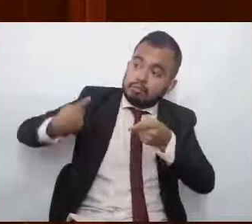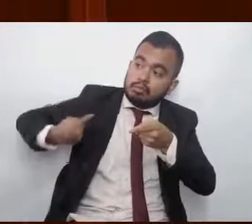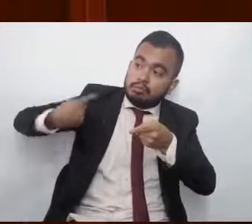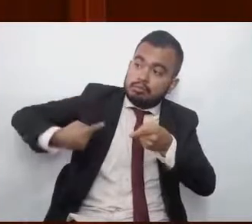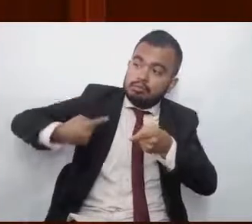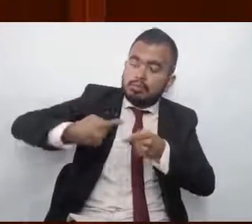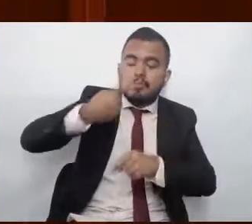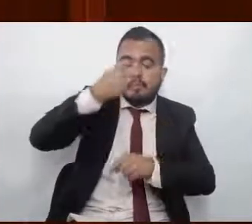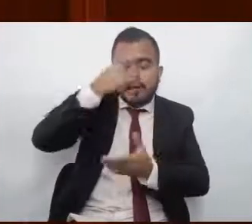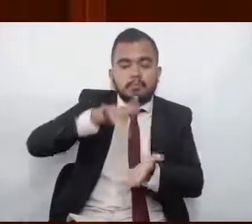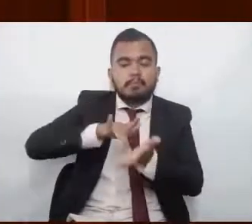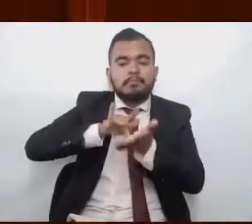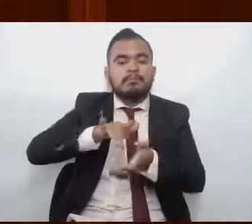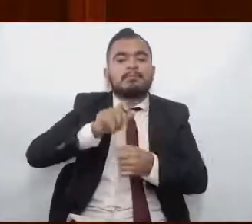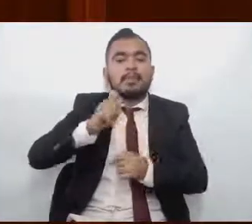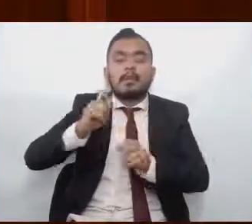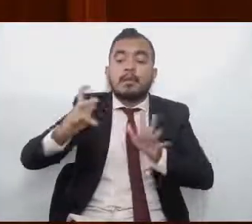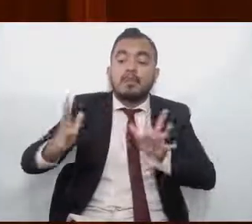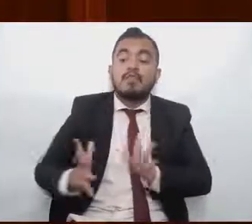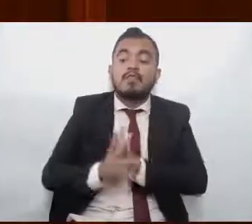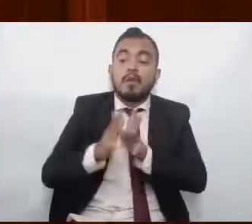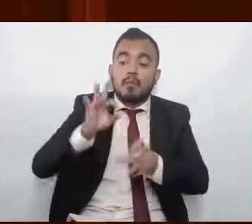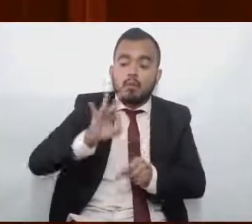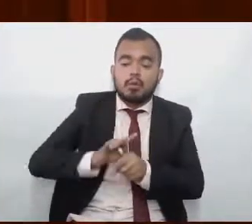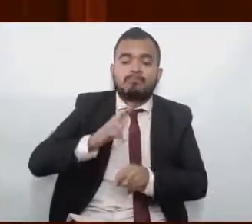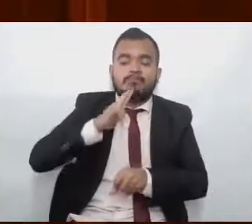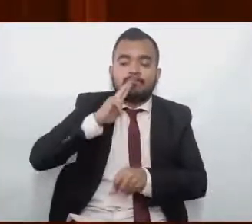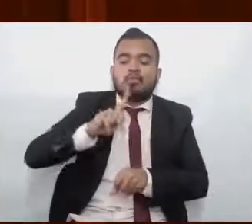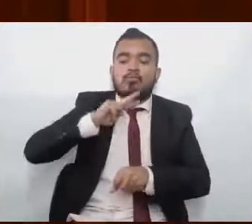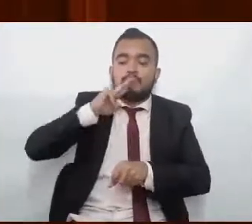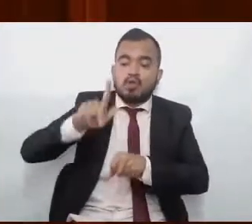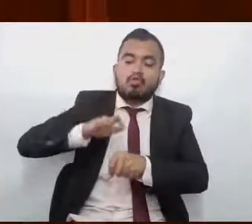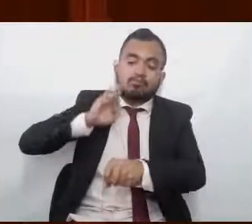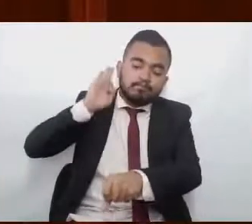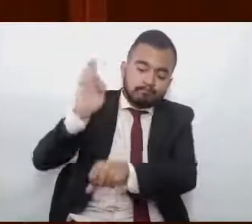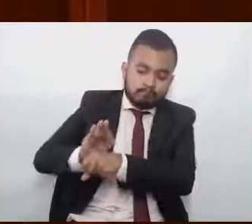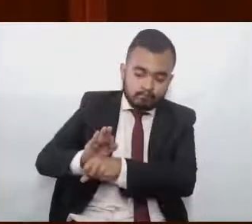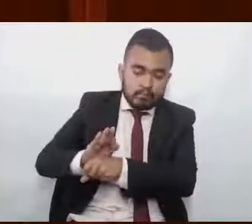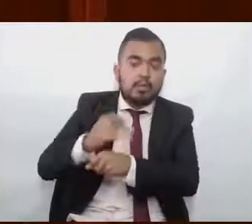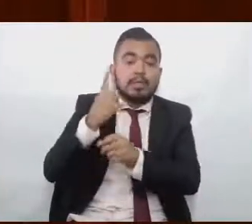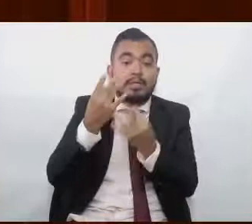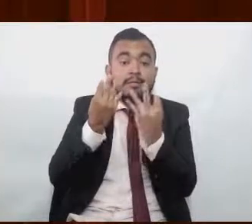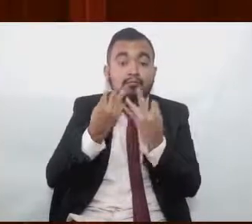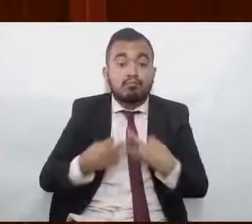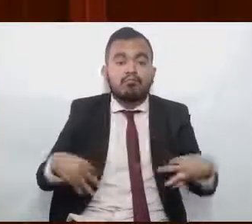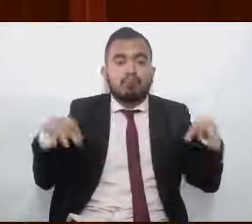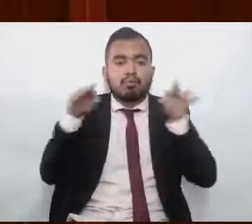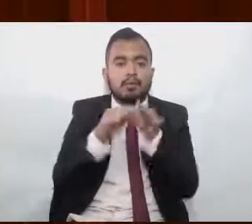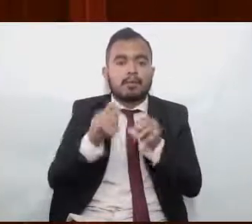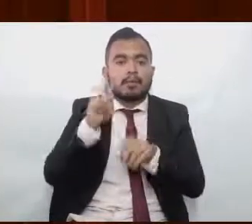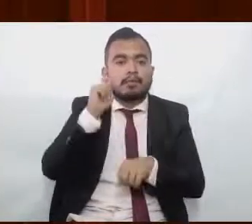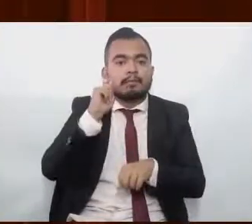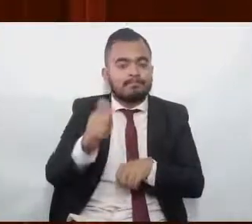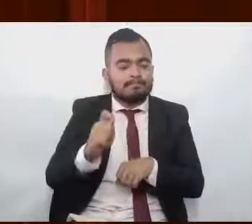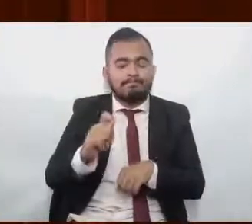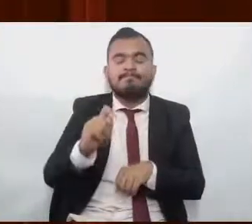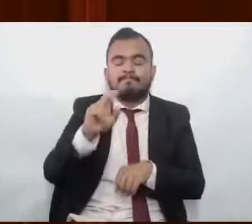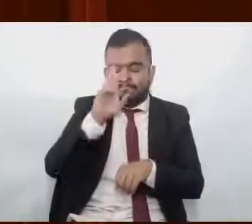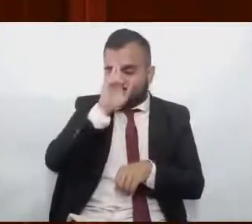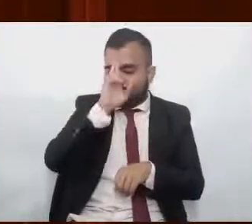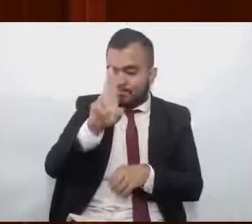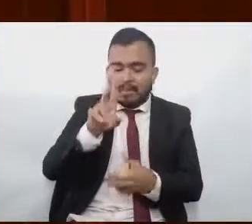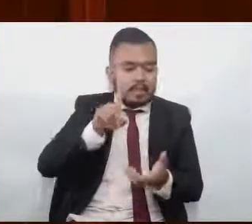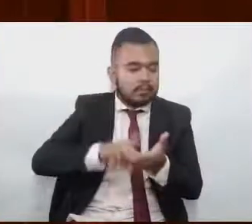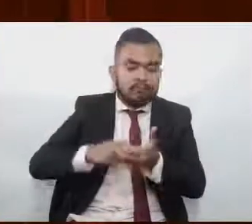fortalecimiento de la democracia y más que nada, en reconocimiento a la militancia que nos hemos encontrado durante